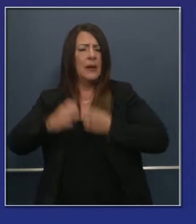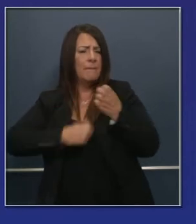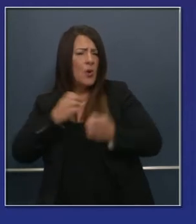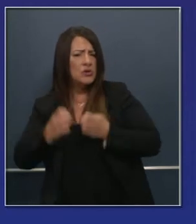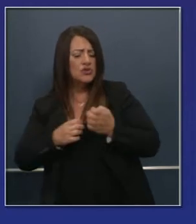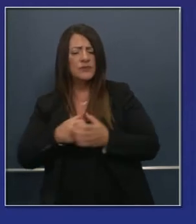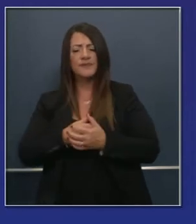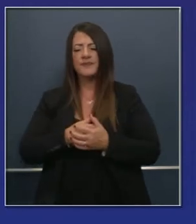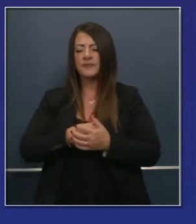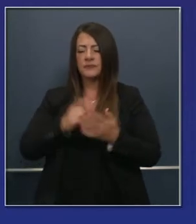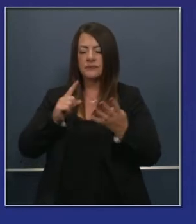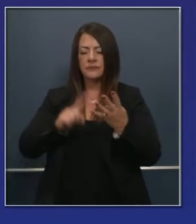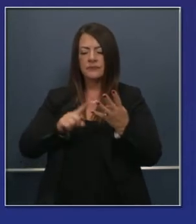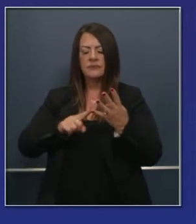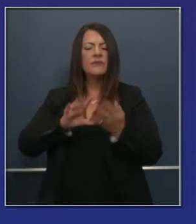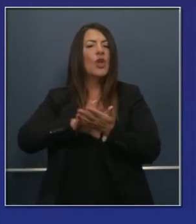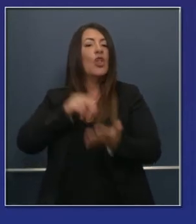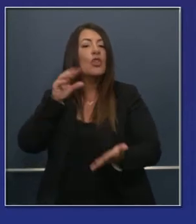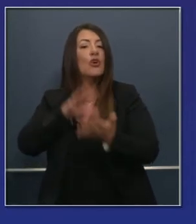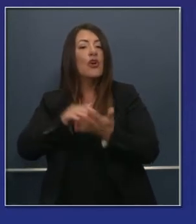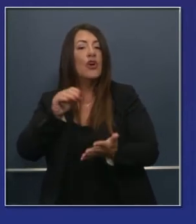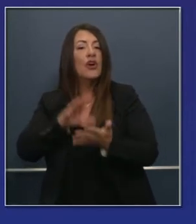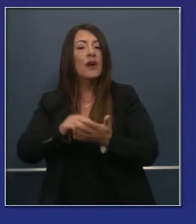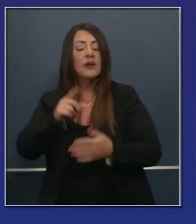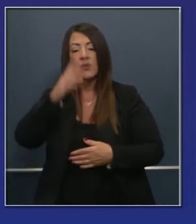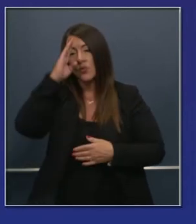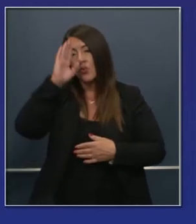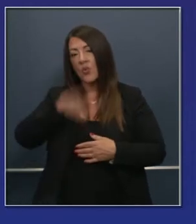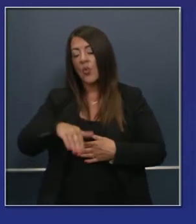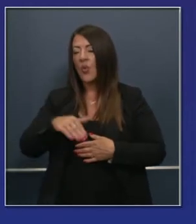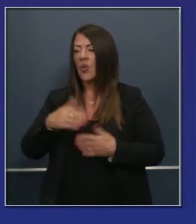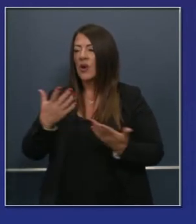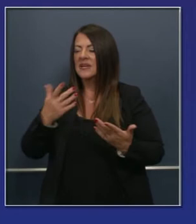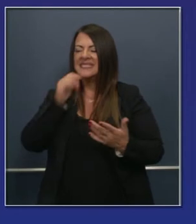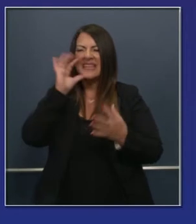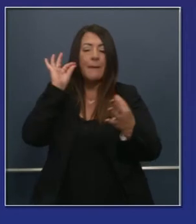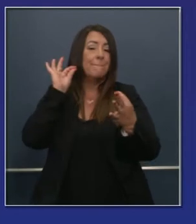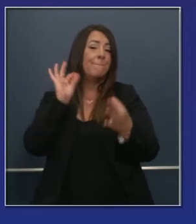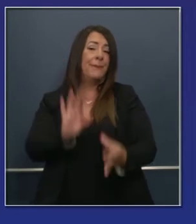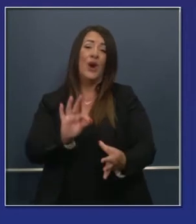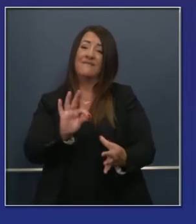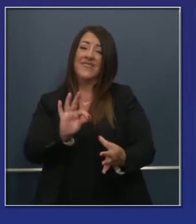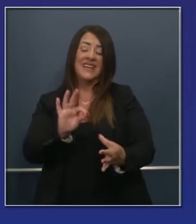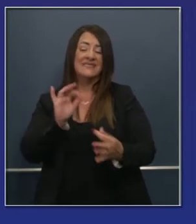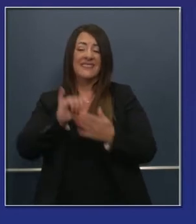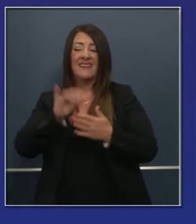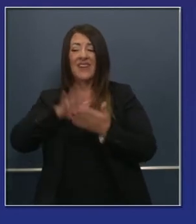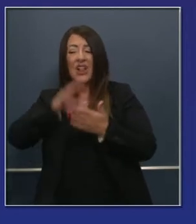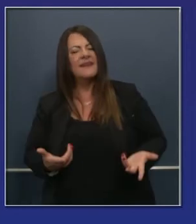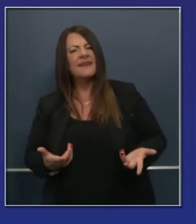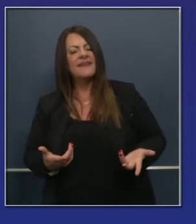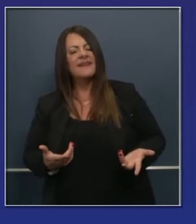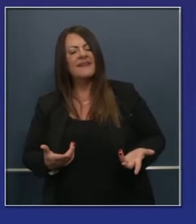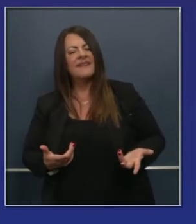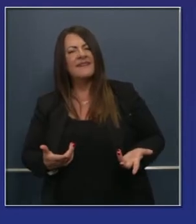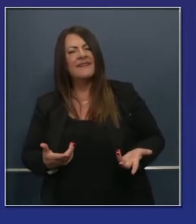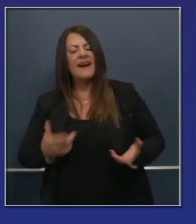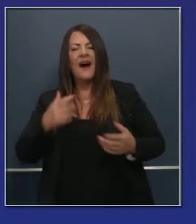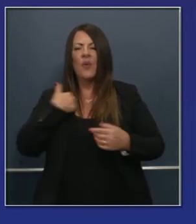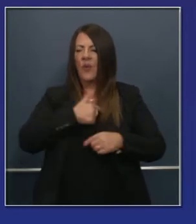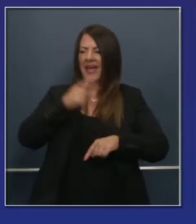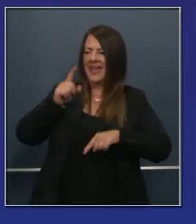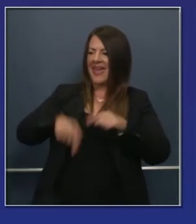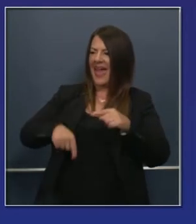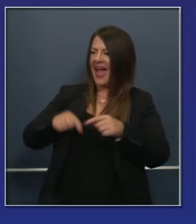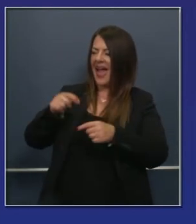seguir hablando acerca del aprendizaje como tal. Sabemos que esto no es ideal. Los estudiantes pueden seguir el virus corona,